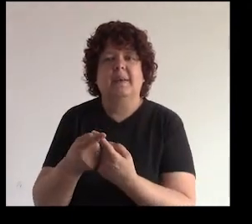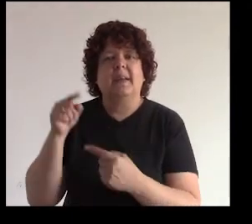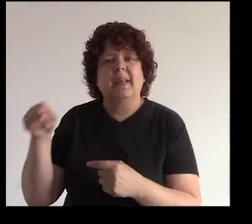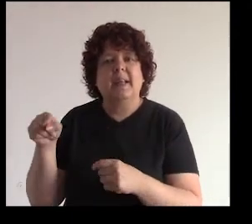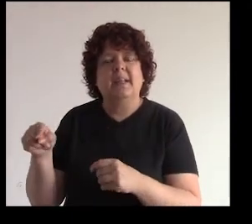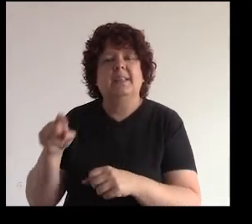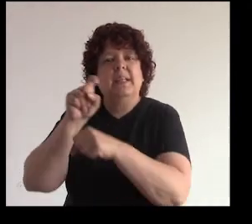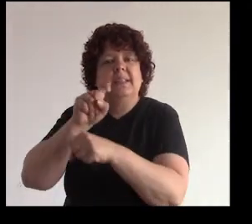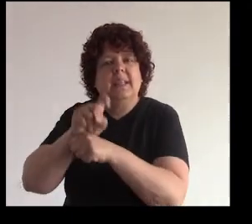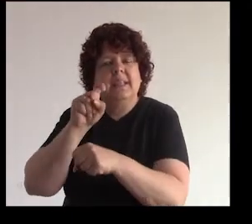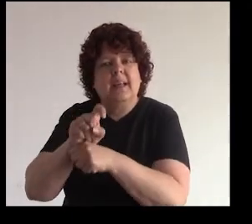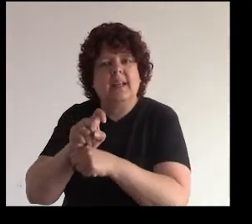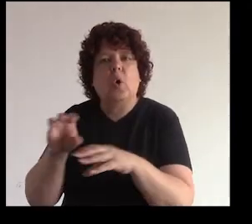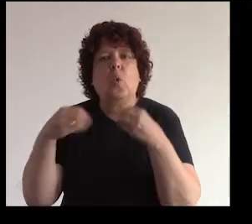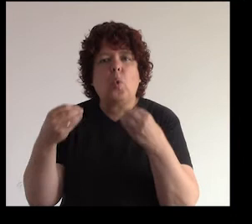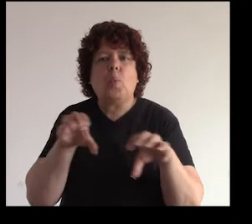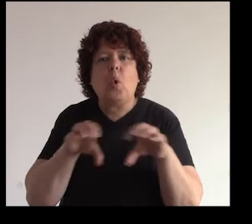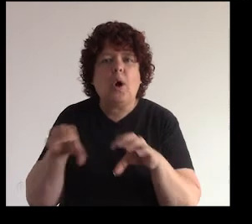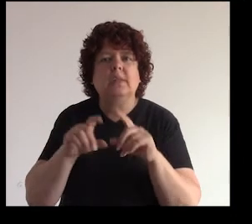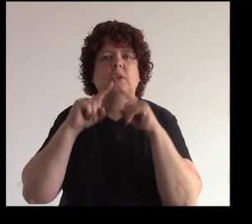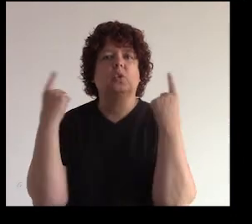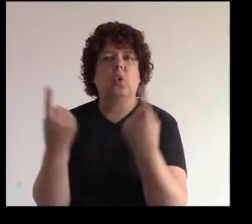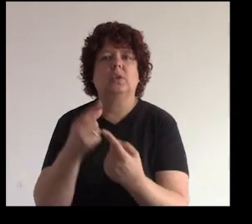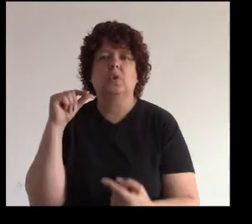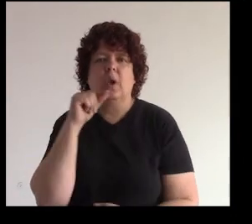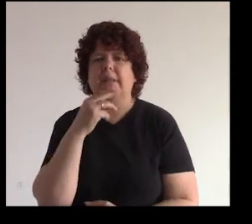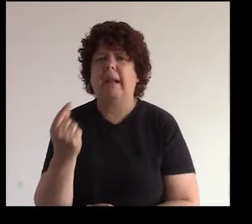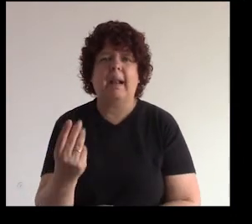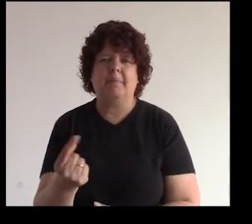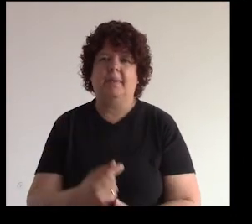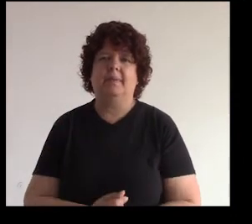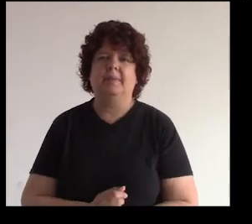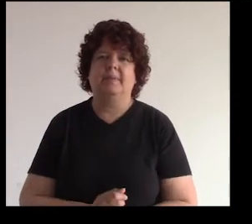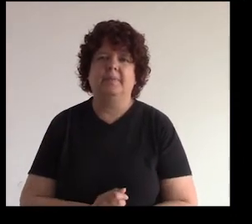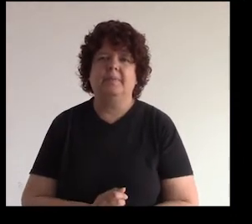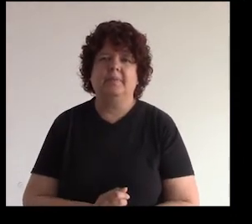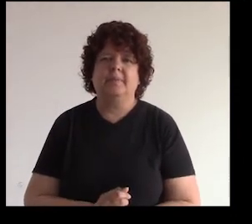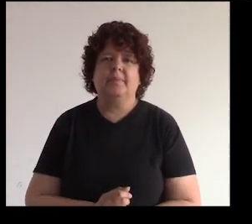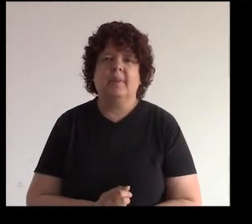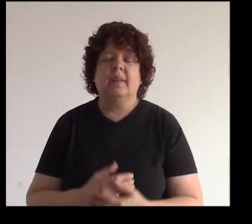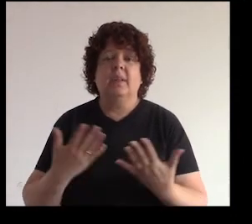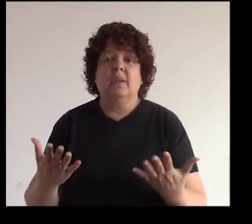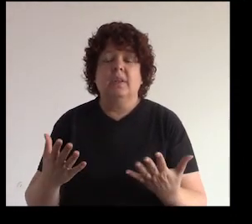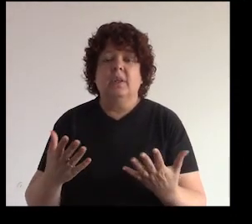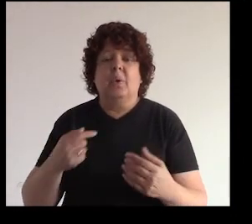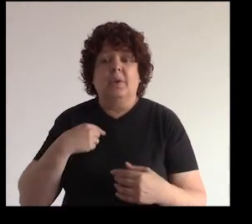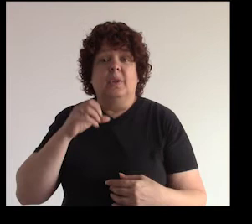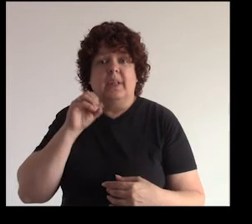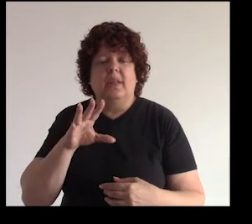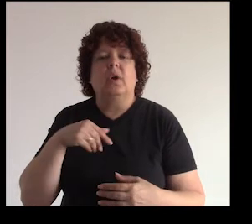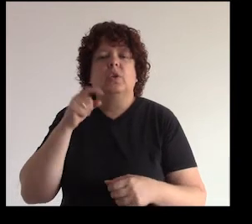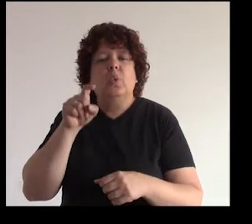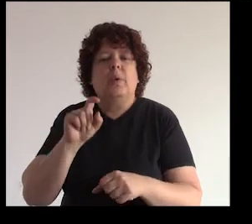y enseñarle al público cómo se hace una torta de chocolate en pocos minutos ¿bien? entonces cuando te digo